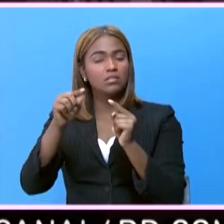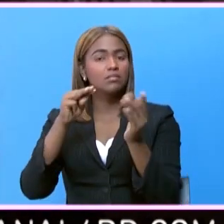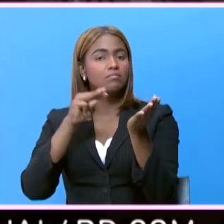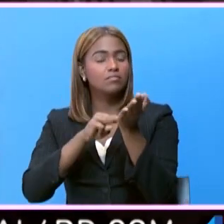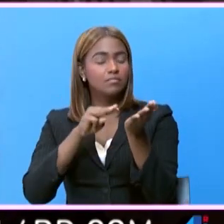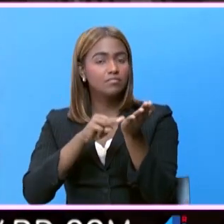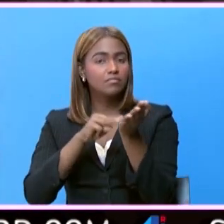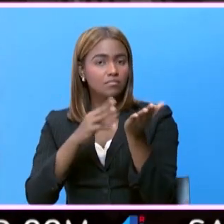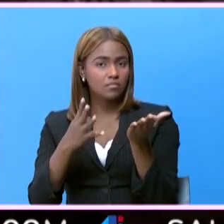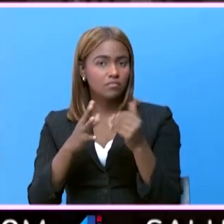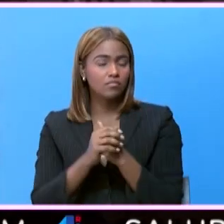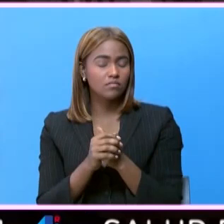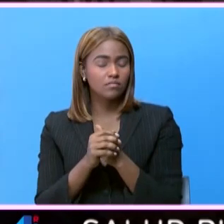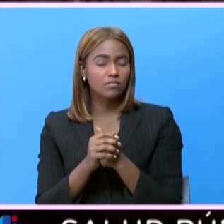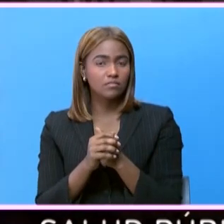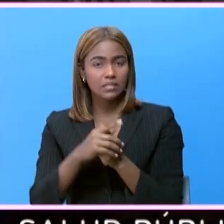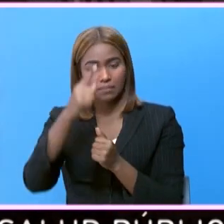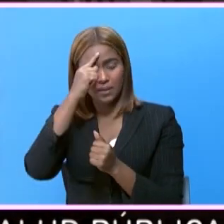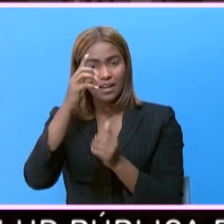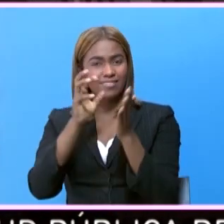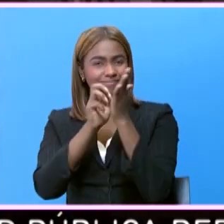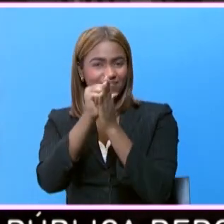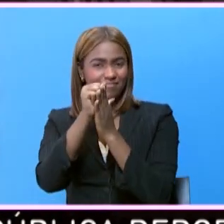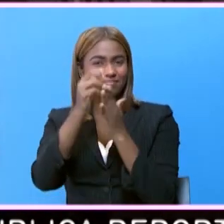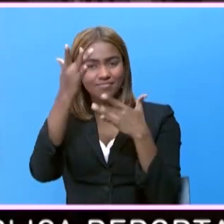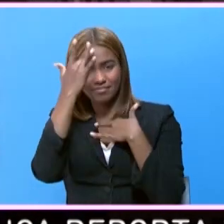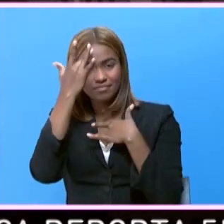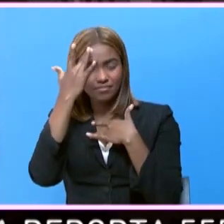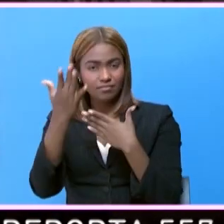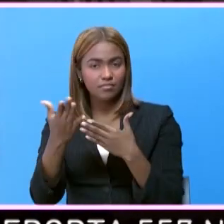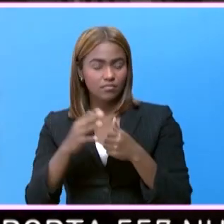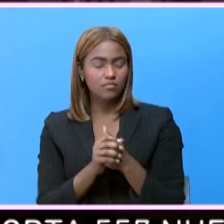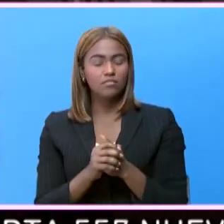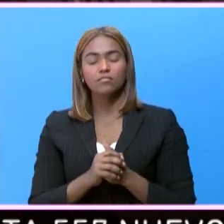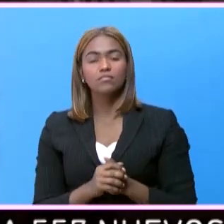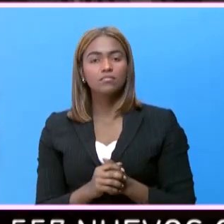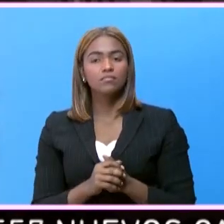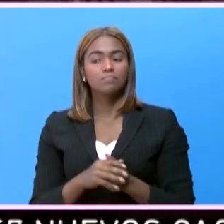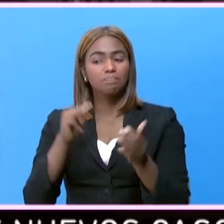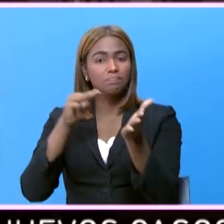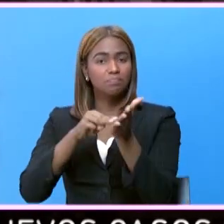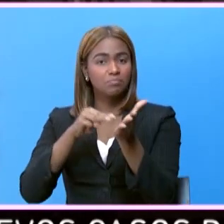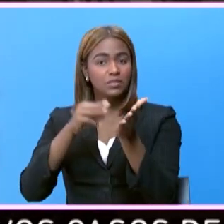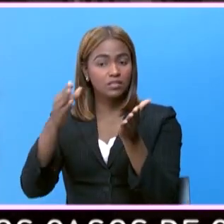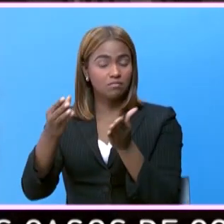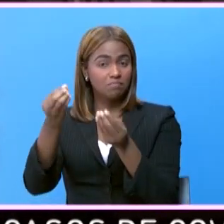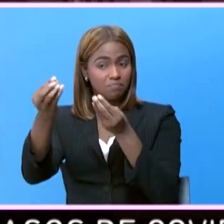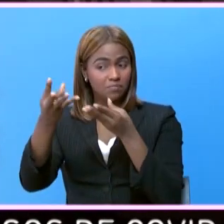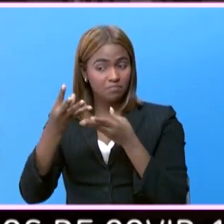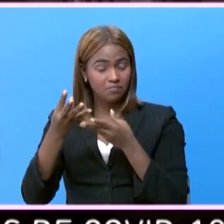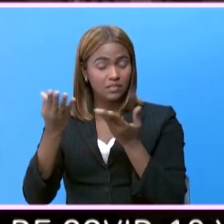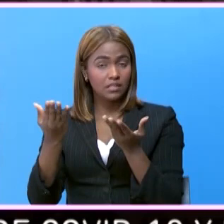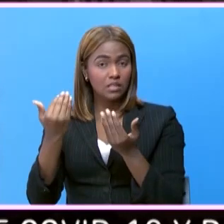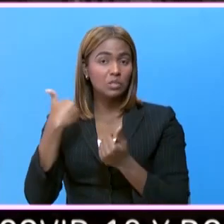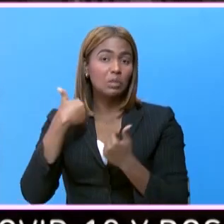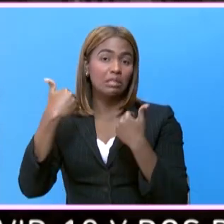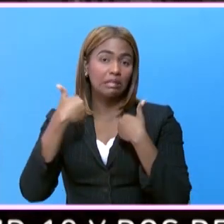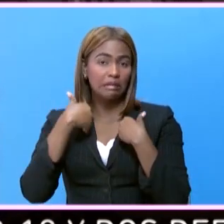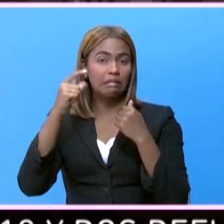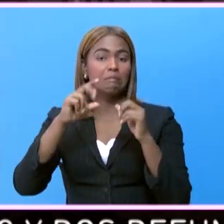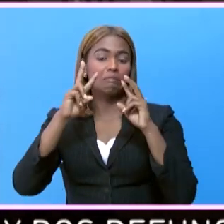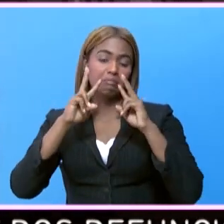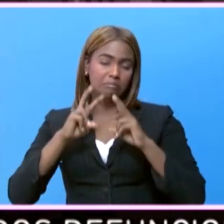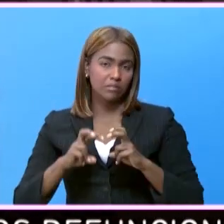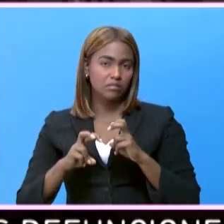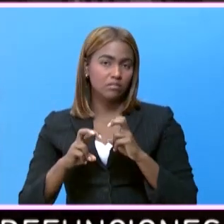de oncología. Y el médico de oncología me dijo que teníamos que hacer los